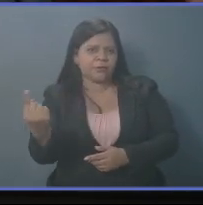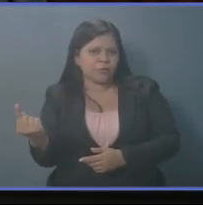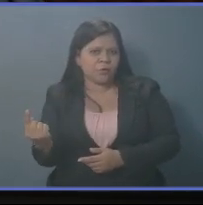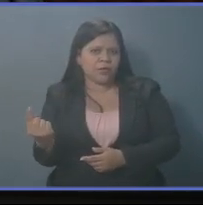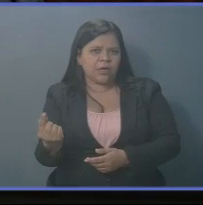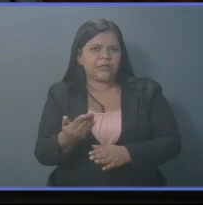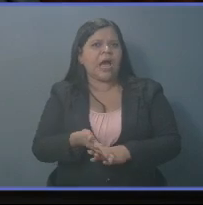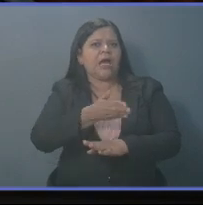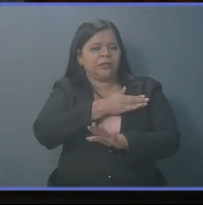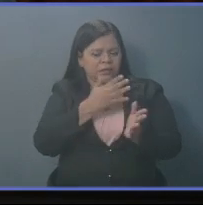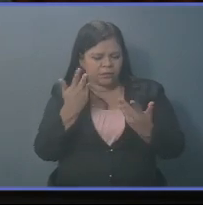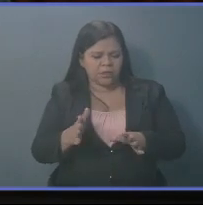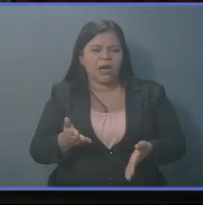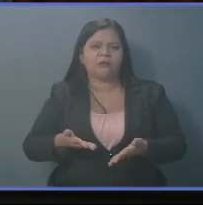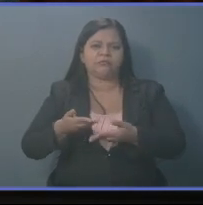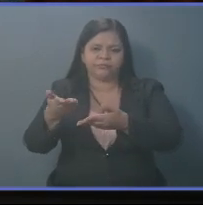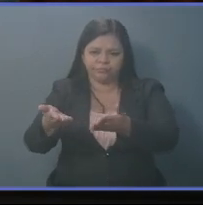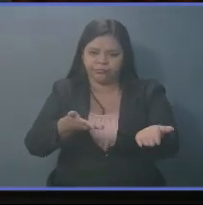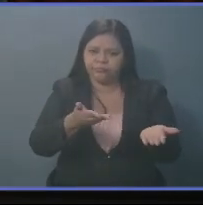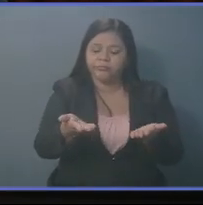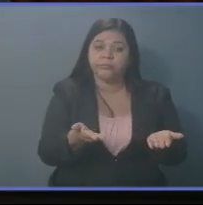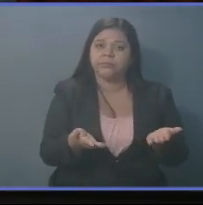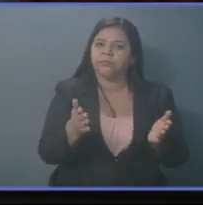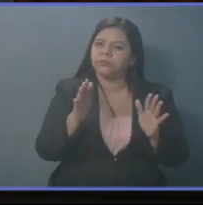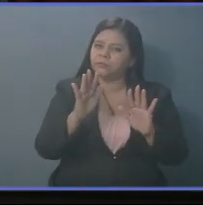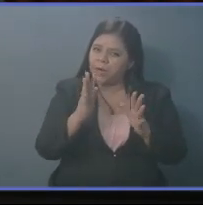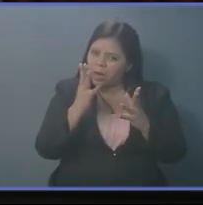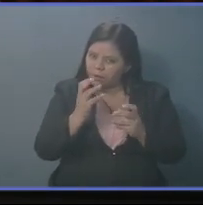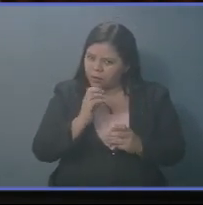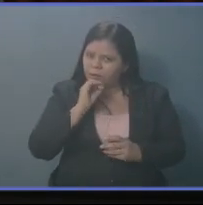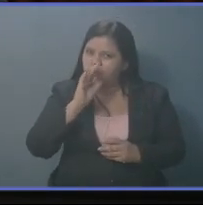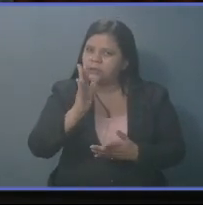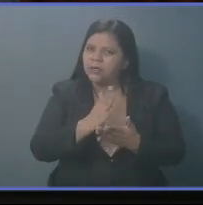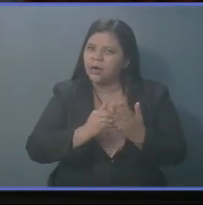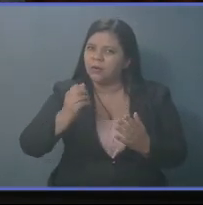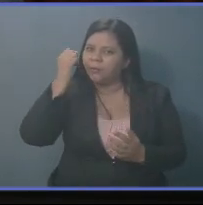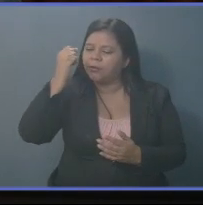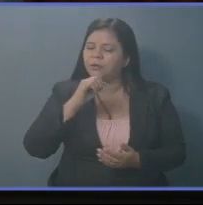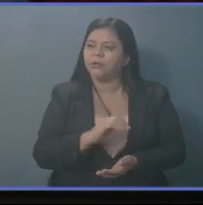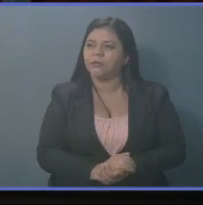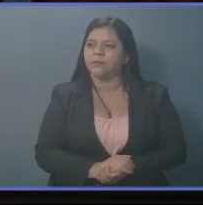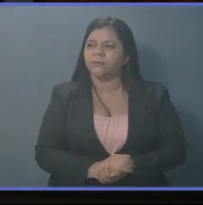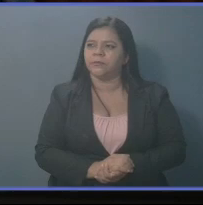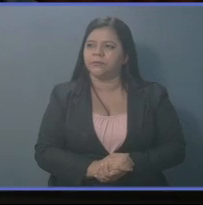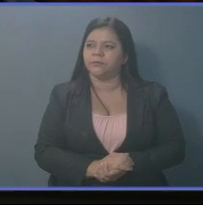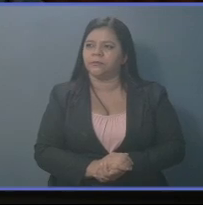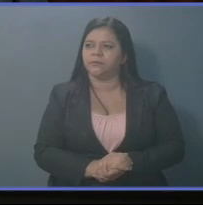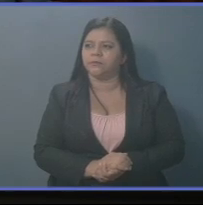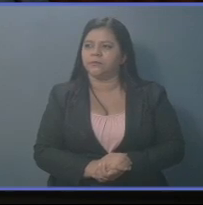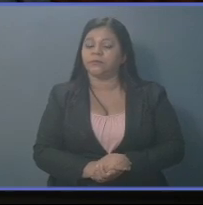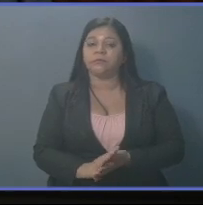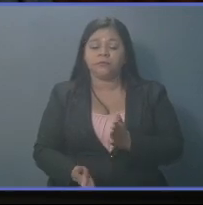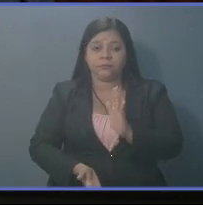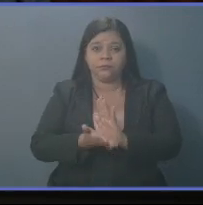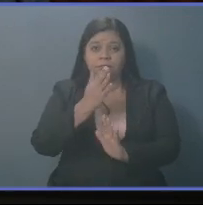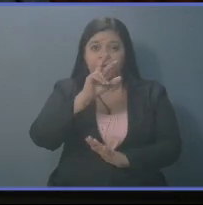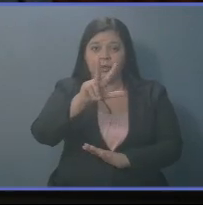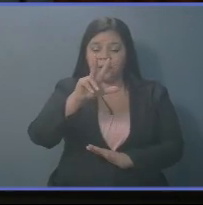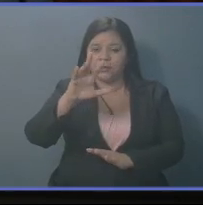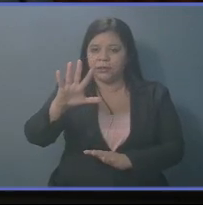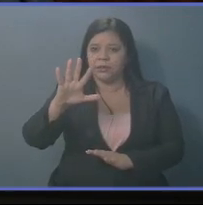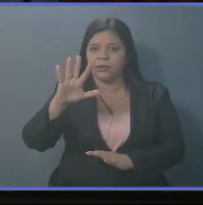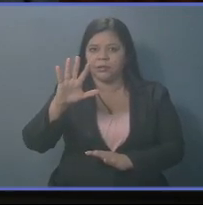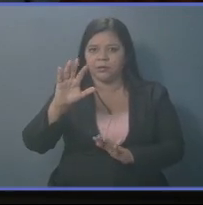hecho desde mucho antes. Pero les voy a dar un dato. Y espero lo tomen en cuenta. Más de 350